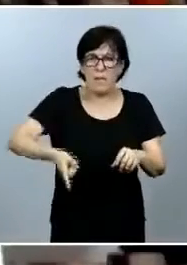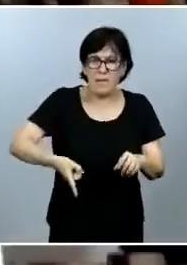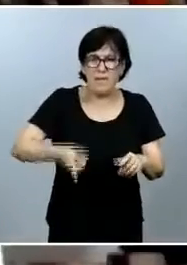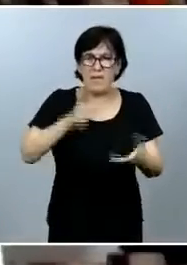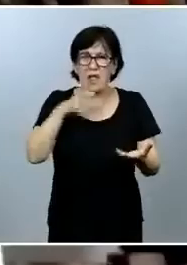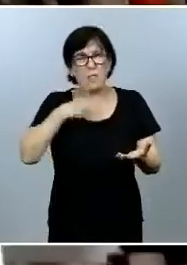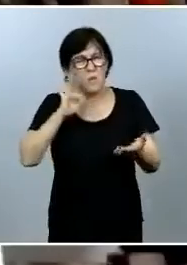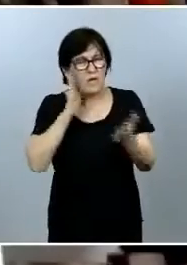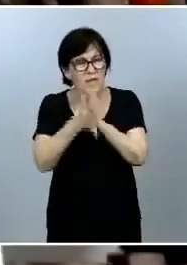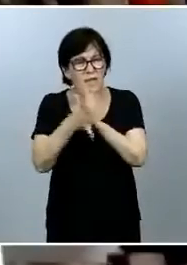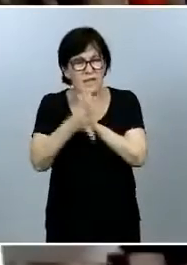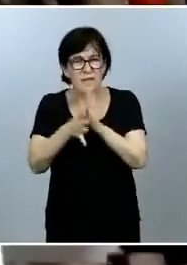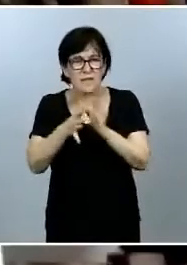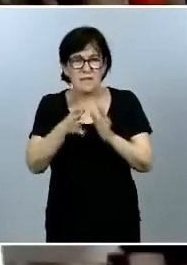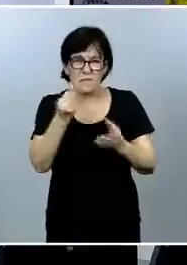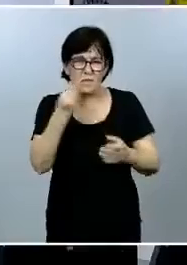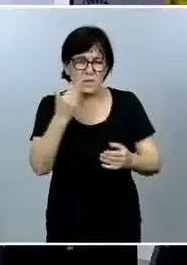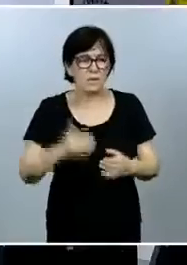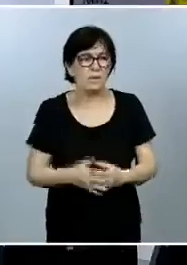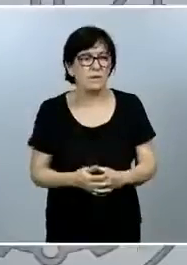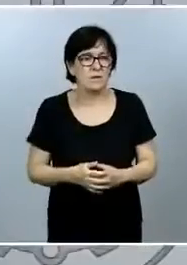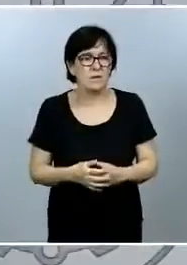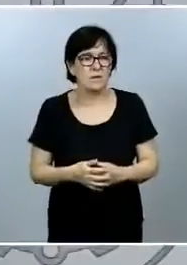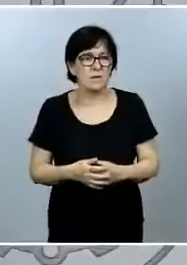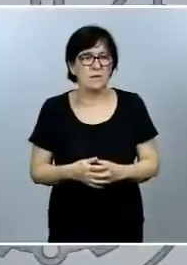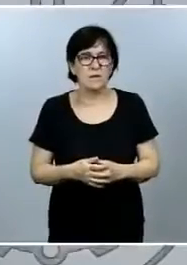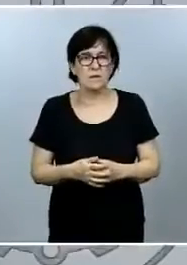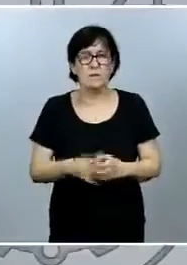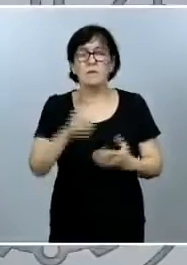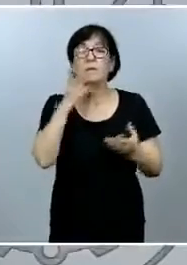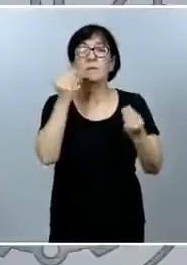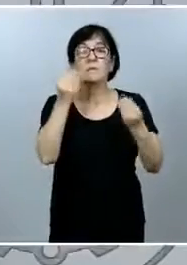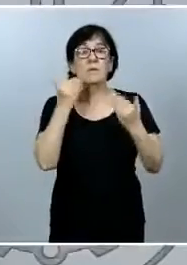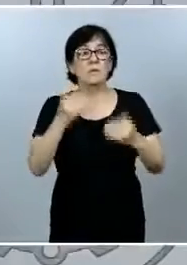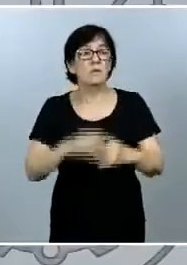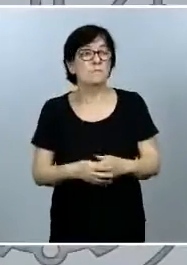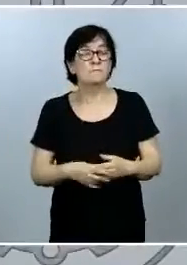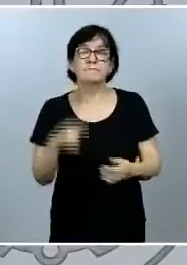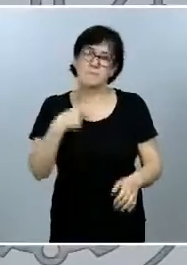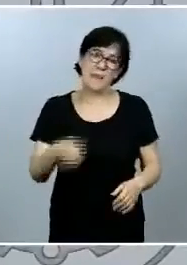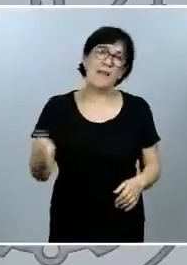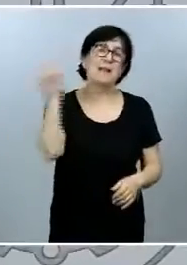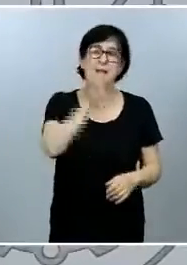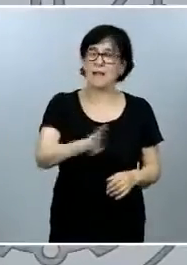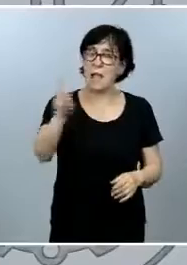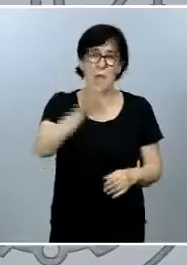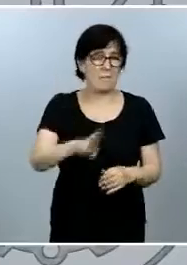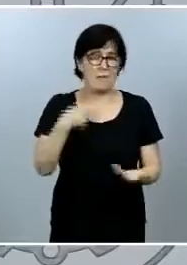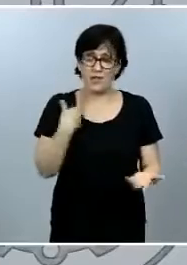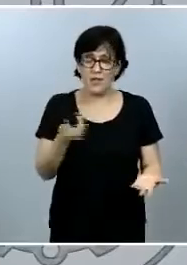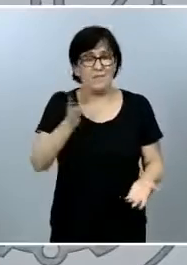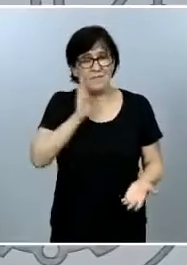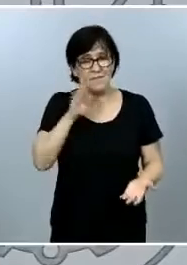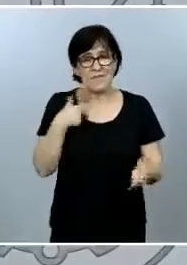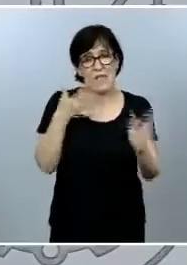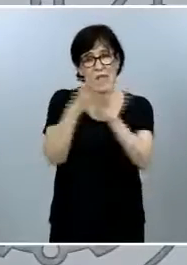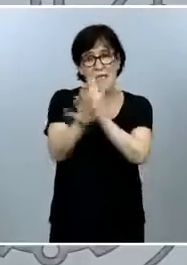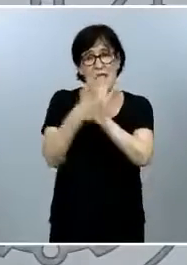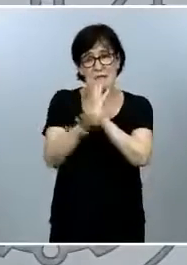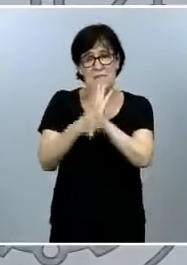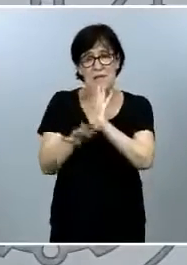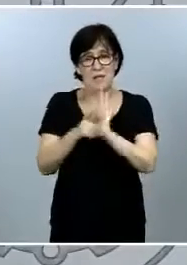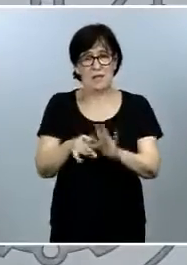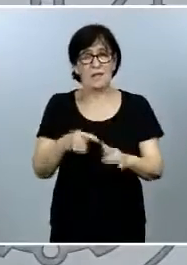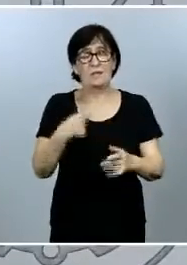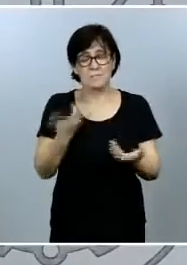precisar muchas gracias si muchas gracias y yo le insisto en lo mismo que he comentado al principio se tratan de